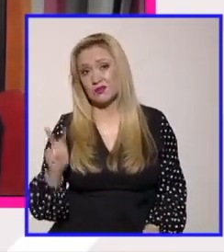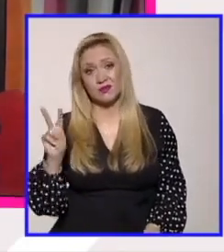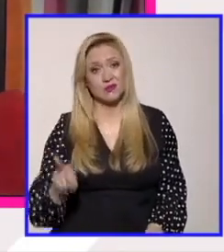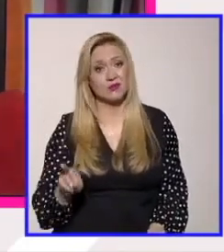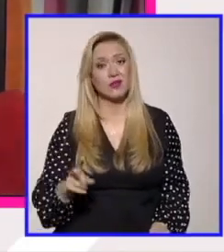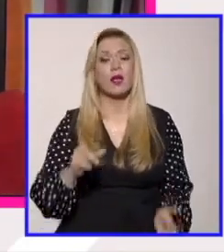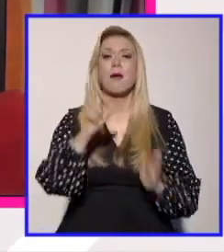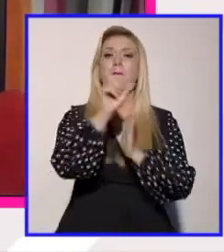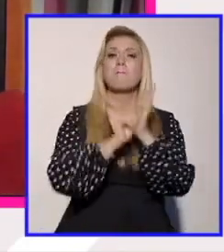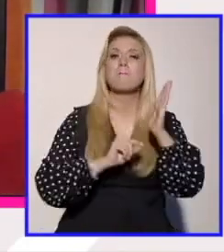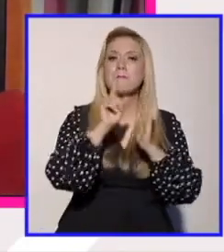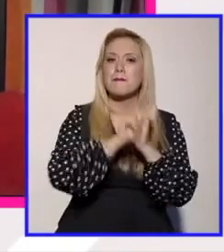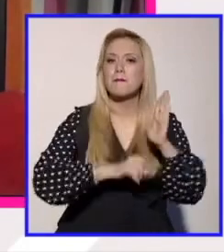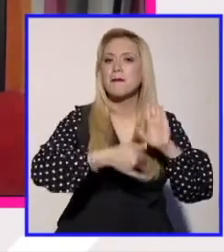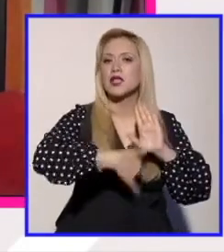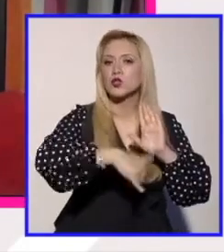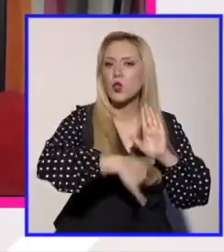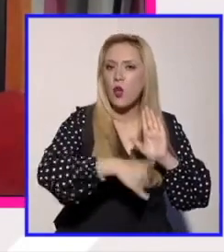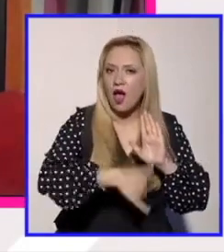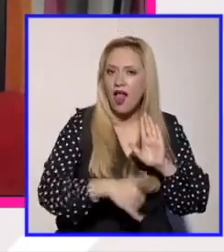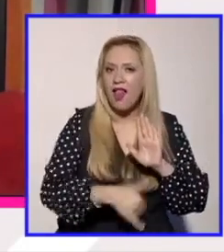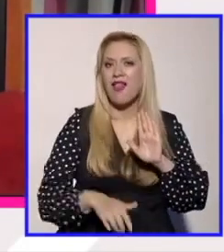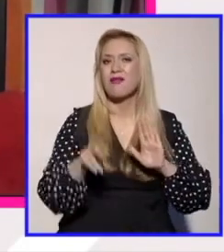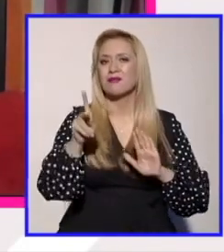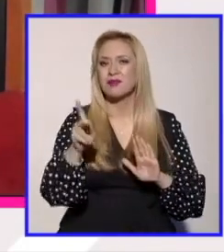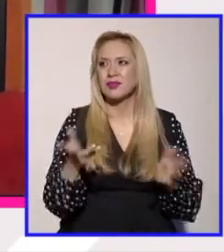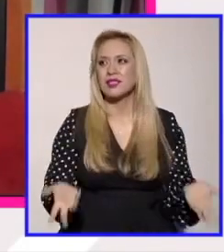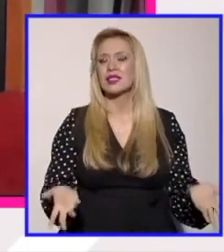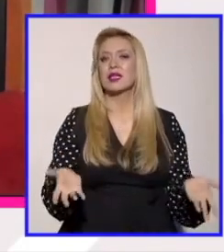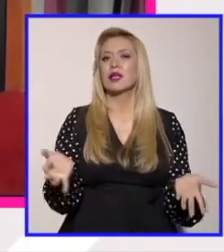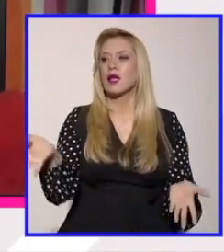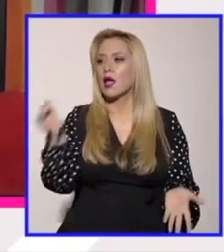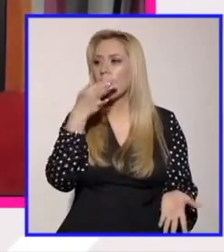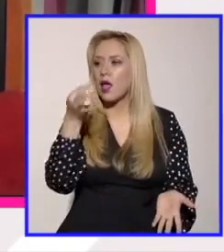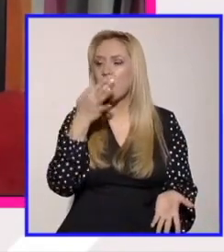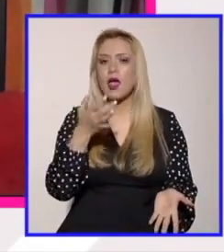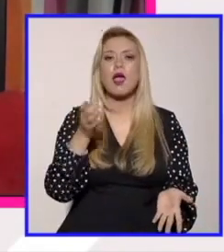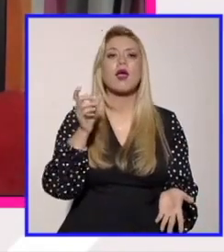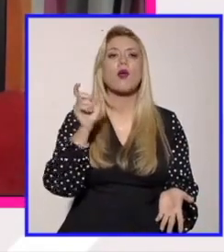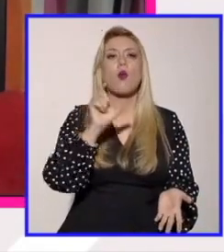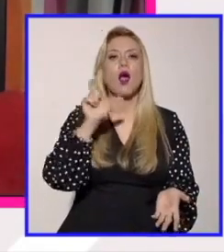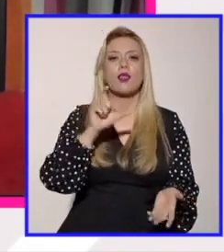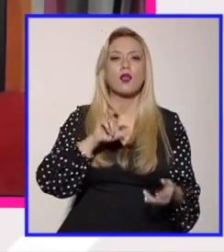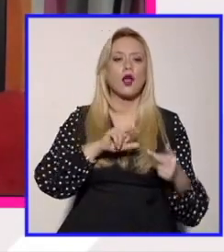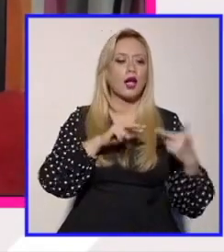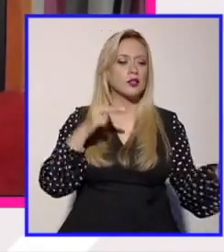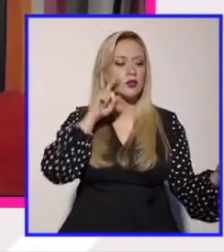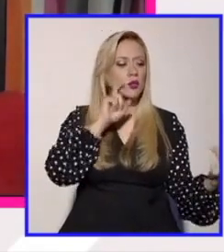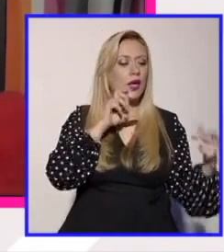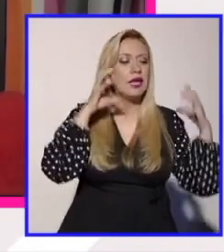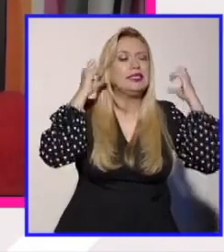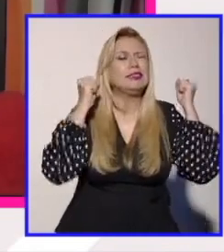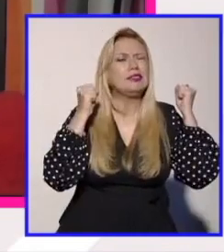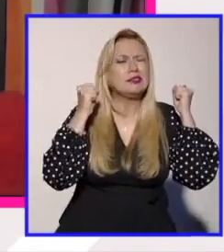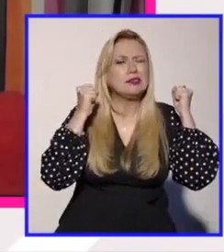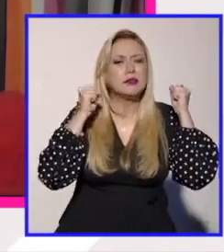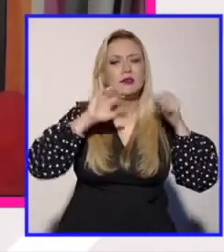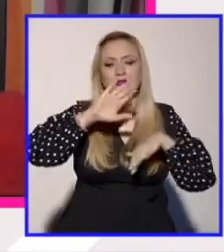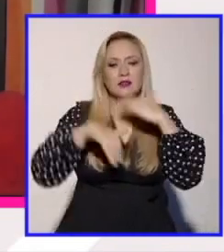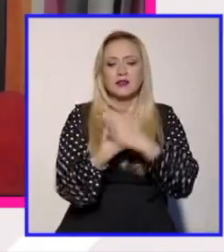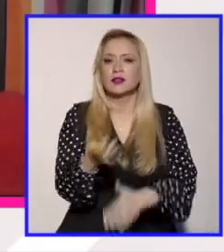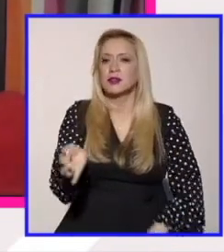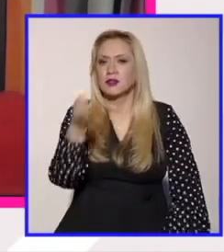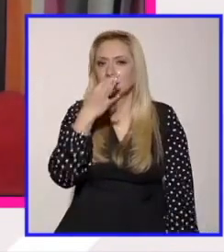menstrual o acceso a las píldoras del día siguiente etcétera fue la misma discusión acá en la Ciudad de México se hablaba de mujeres y personas